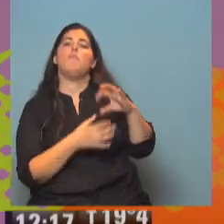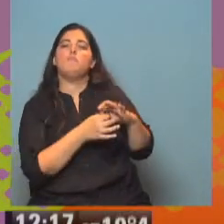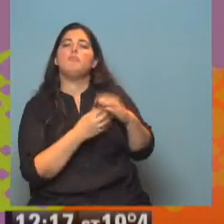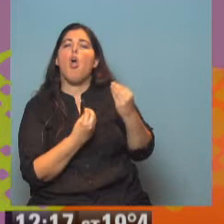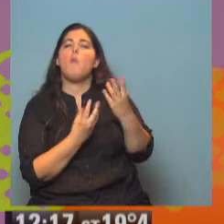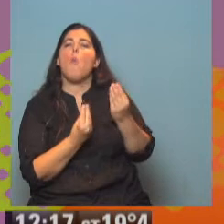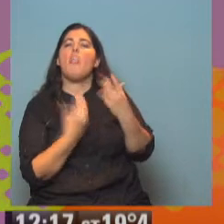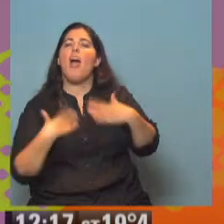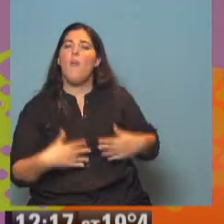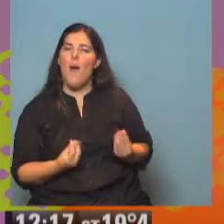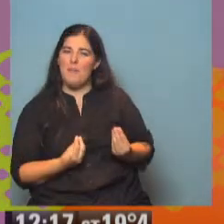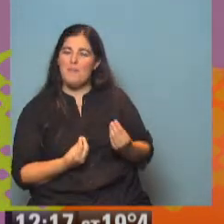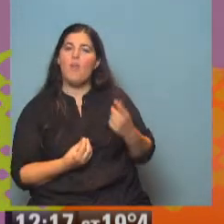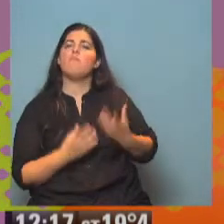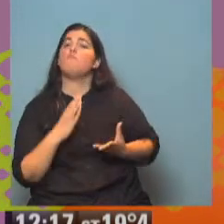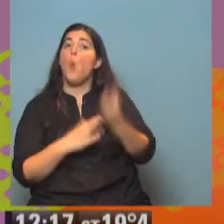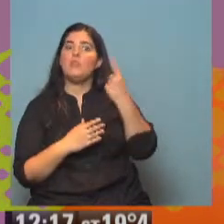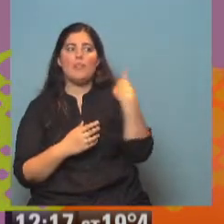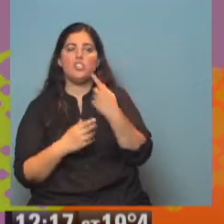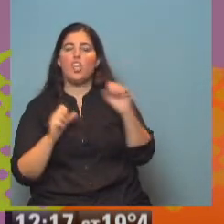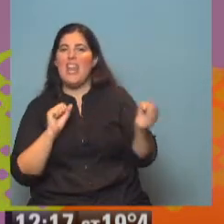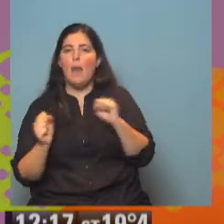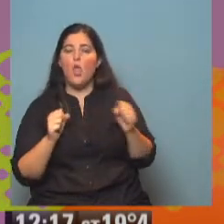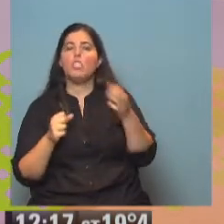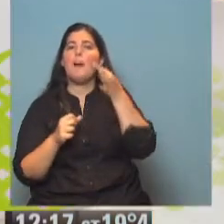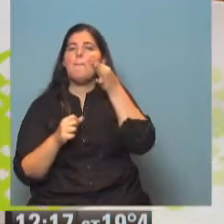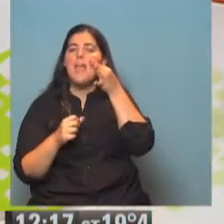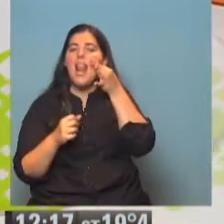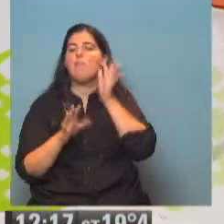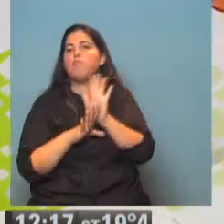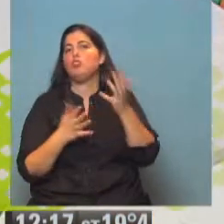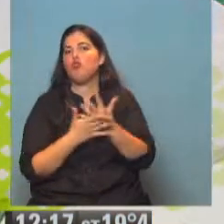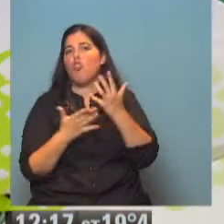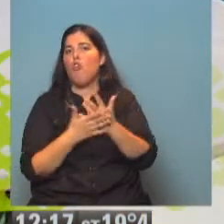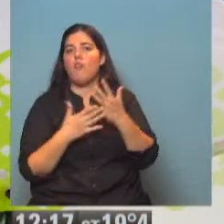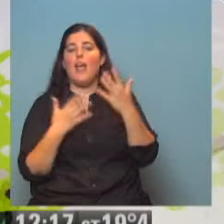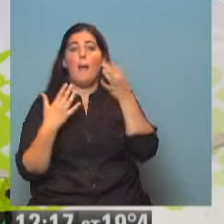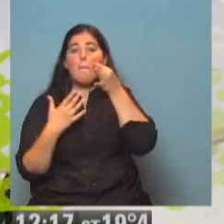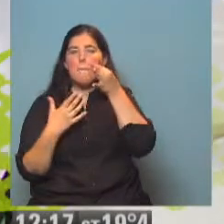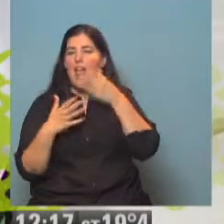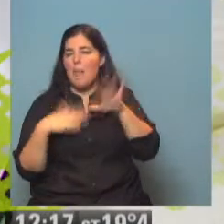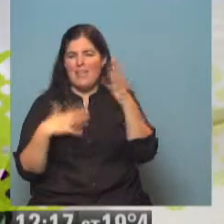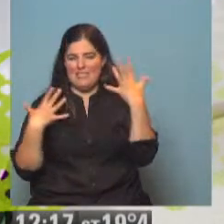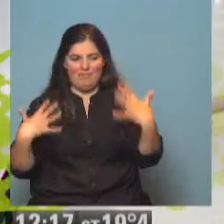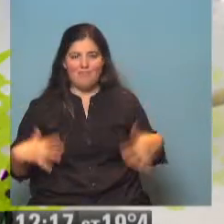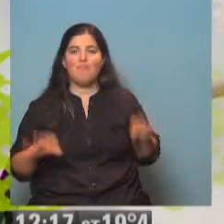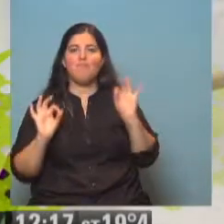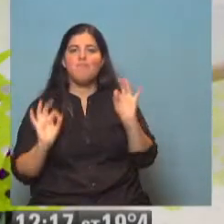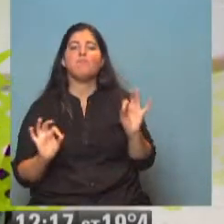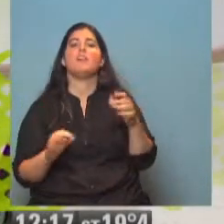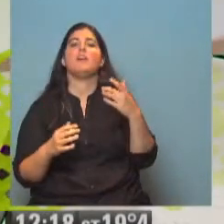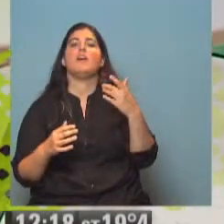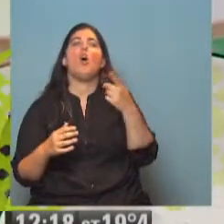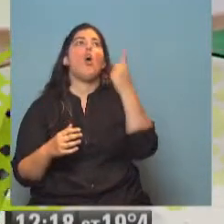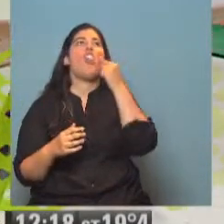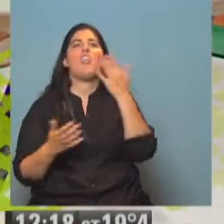¿qué es lo que sucede? Que muchas veces nosotros estamos nerviosos, la piel sufre. Y por lo tanto, el órgano más grande del cuerpo, que es la piel, sufre. O tenemos, por ejemplo, un